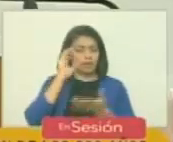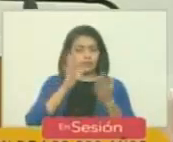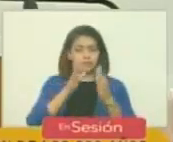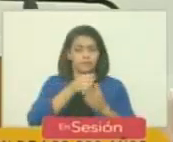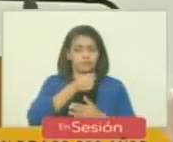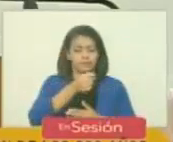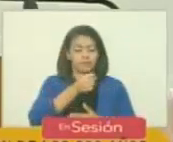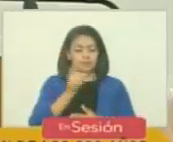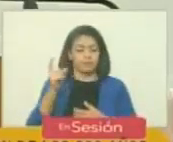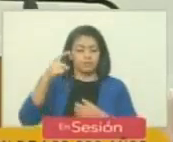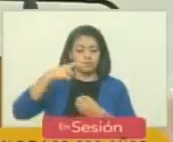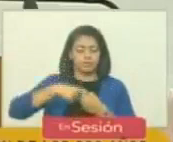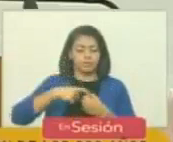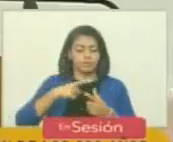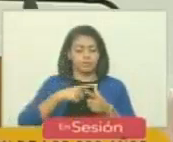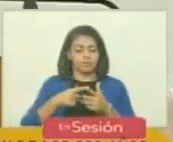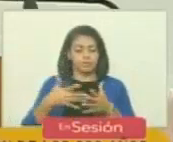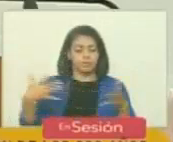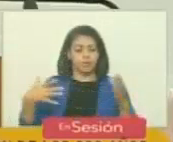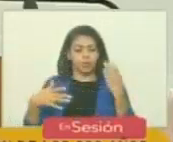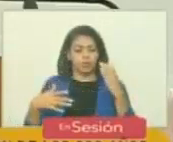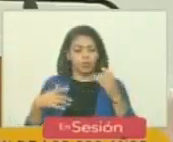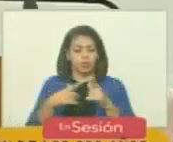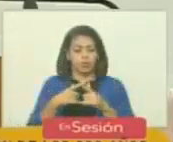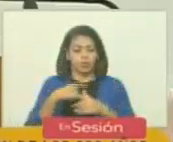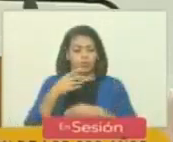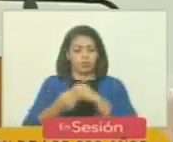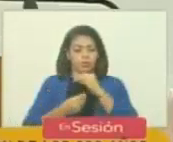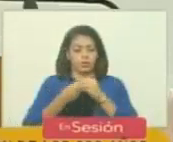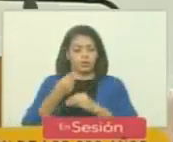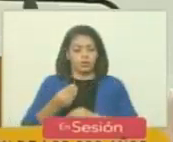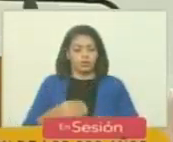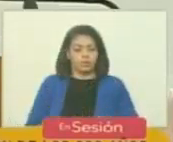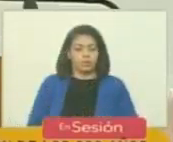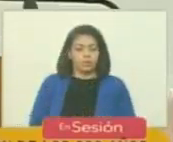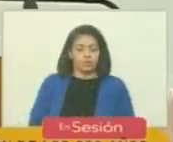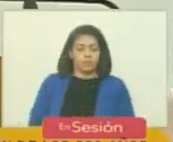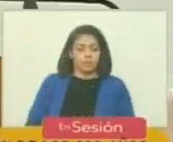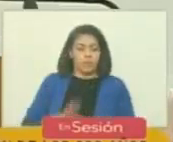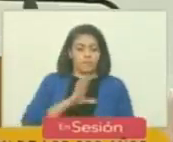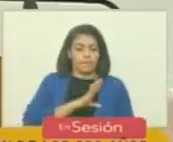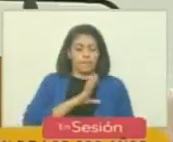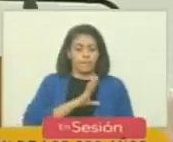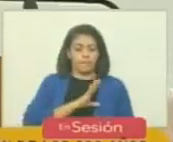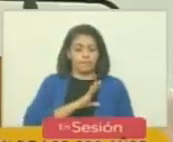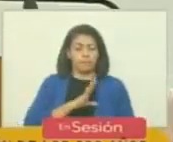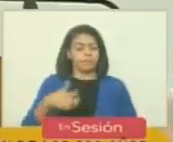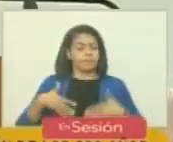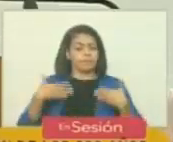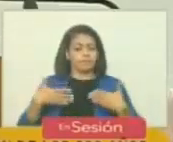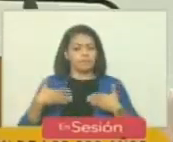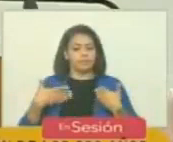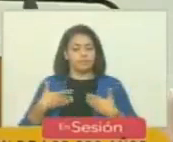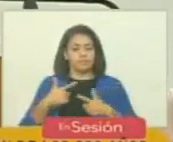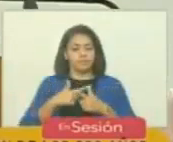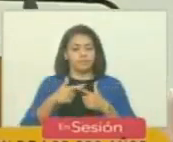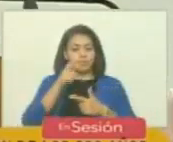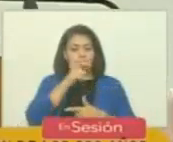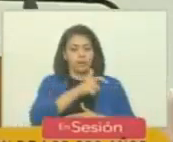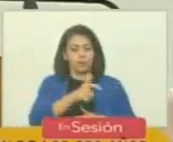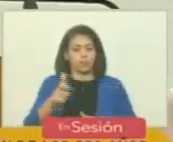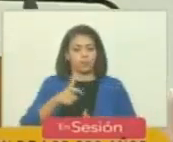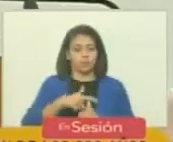a incorporarse a la Gran Colombia y lo hizo en propiedad con el entusiasmo de la población